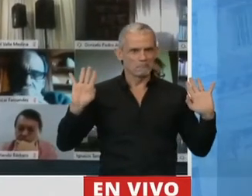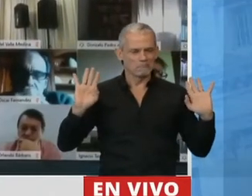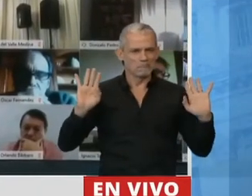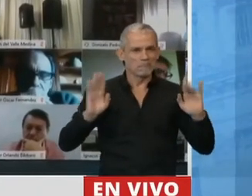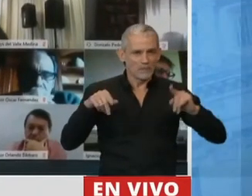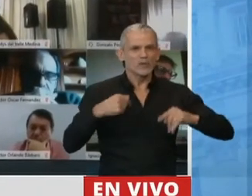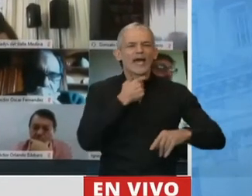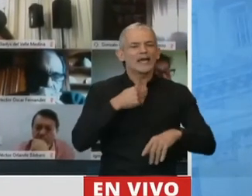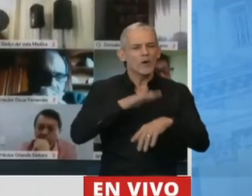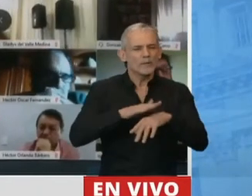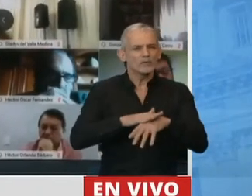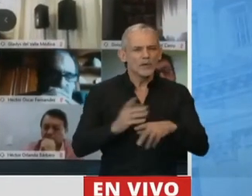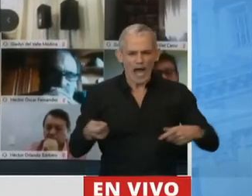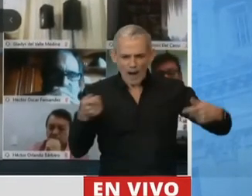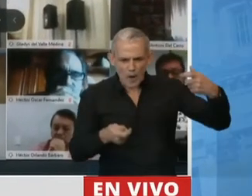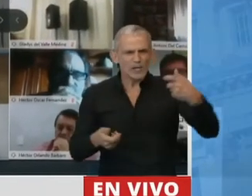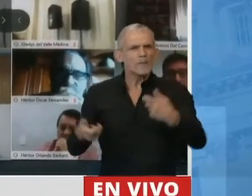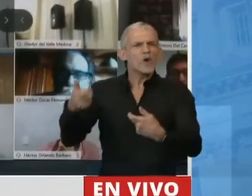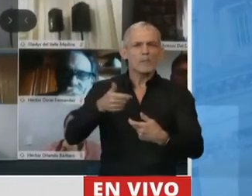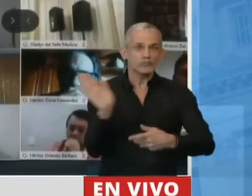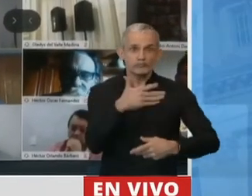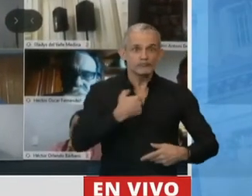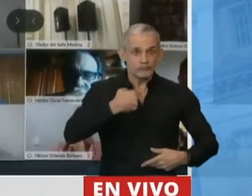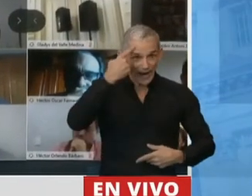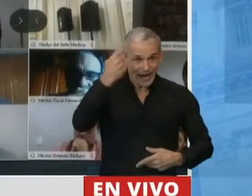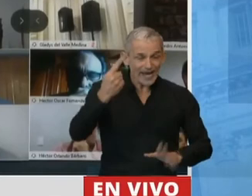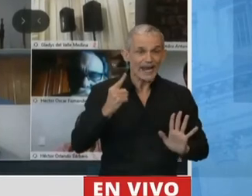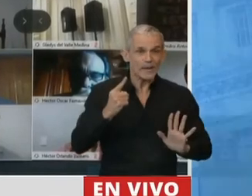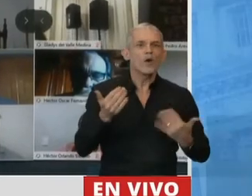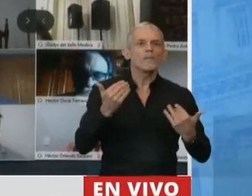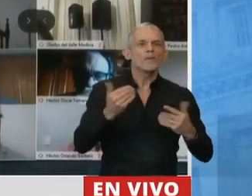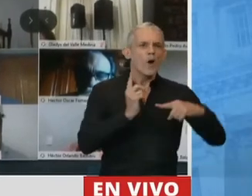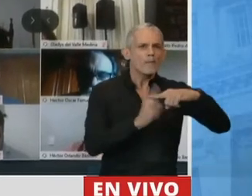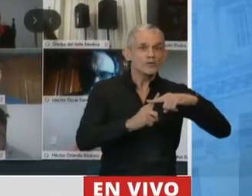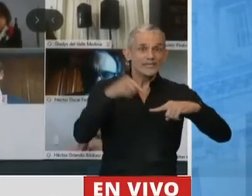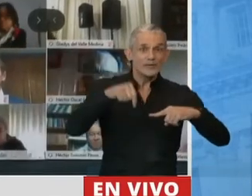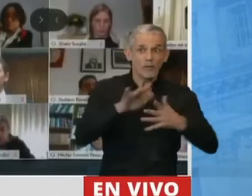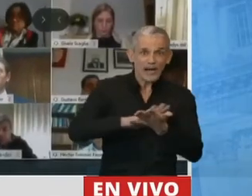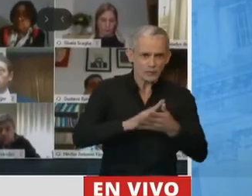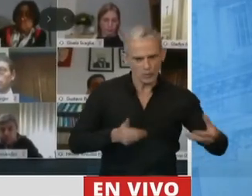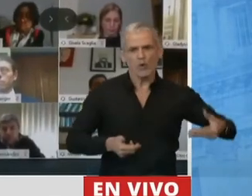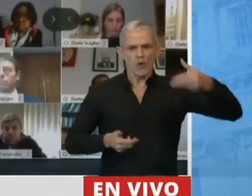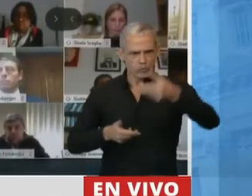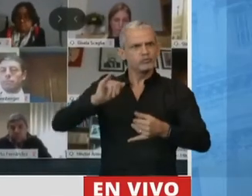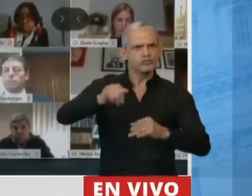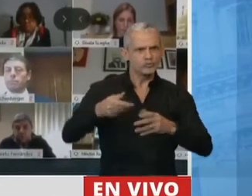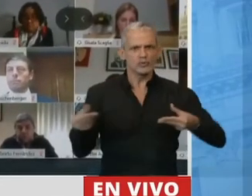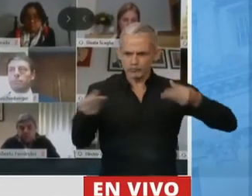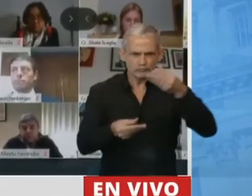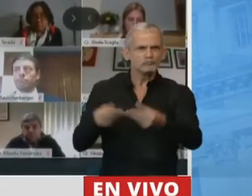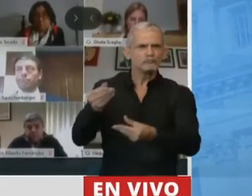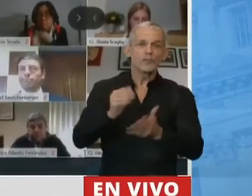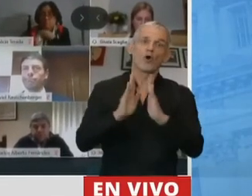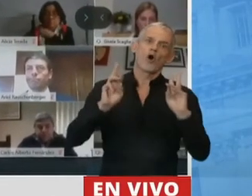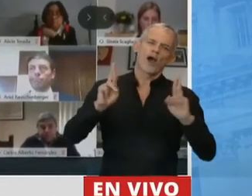de poder aportar todo lo que nosotros creemos que es positivo para esta salida. Esperemos tener de